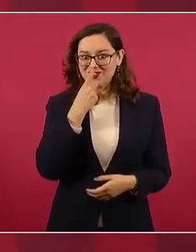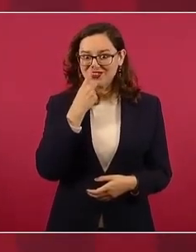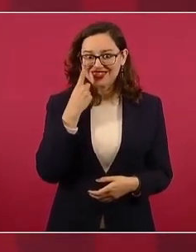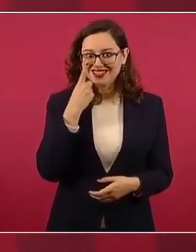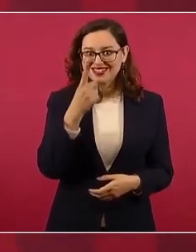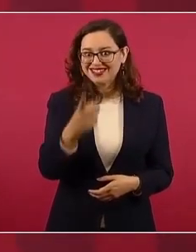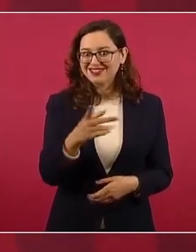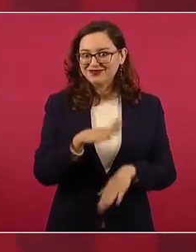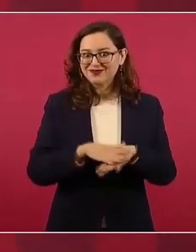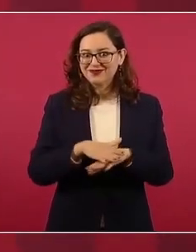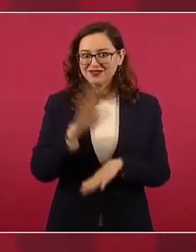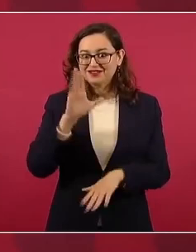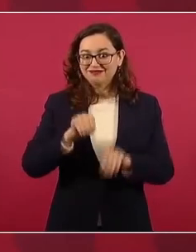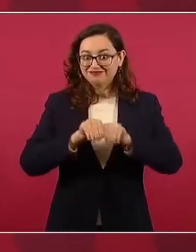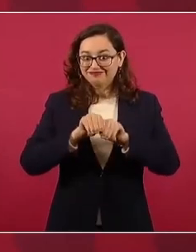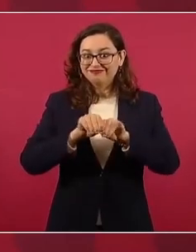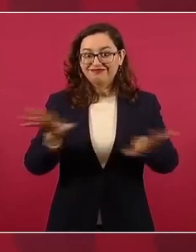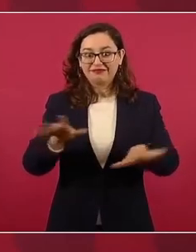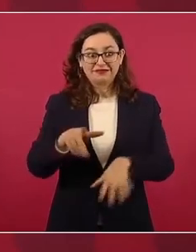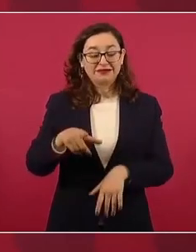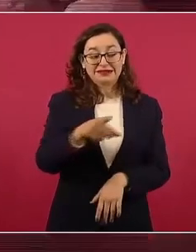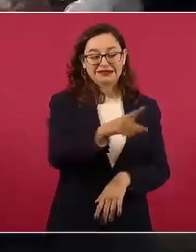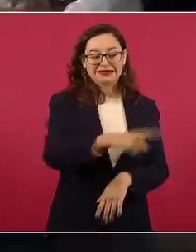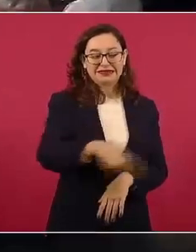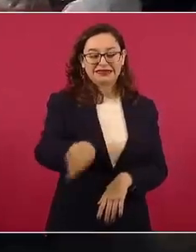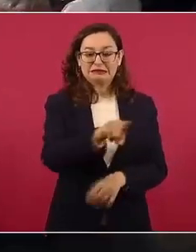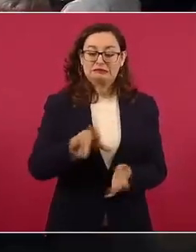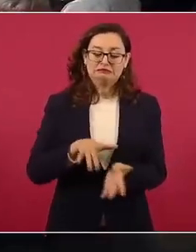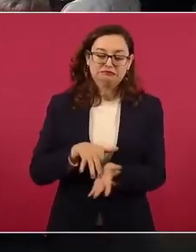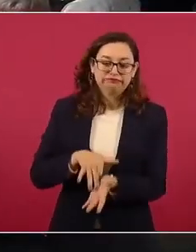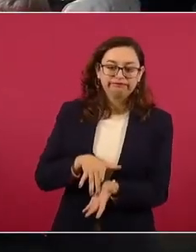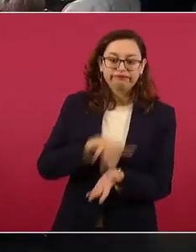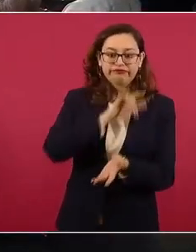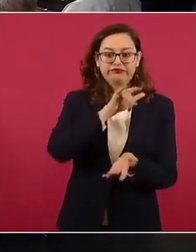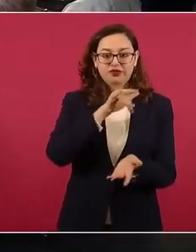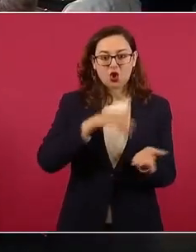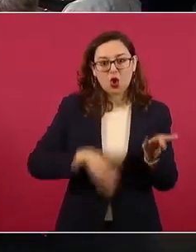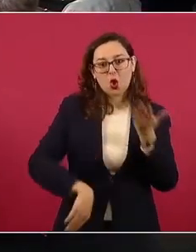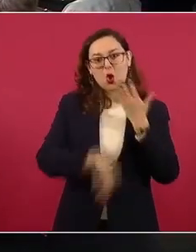Claudios González, ¿cómo se llama este abogado, hombre?